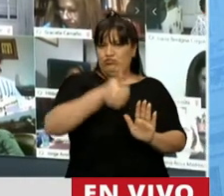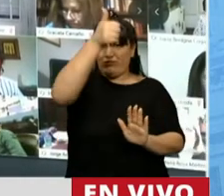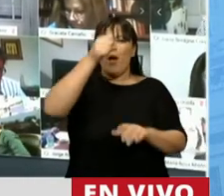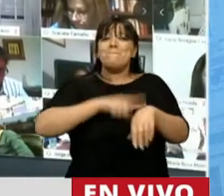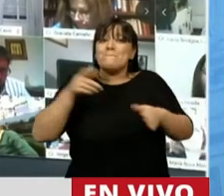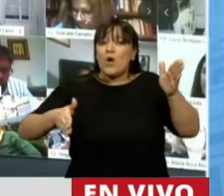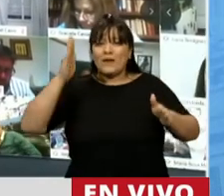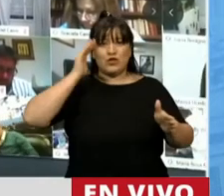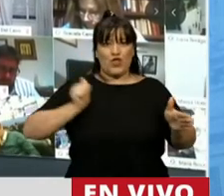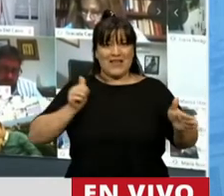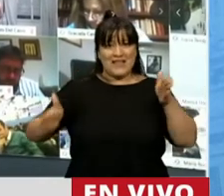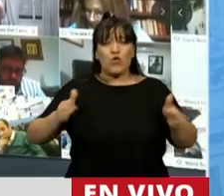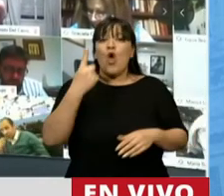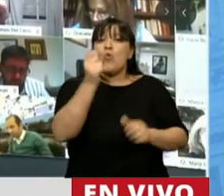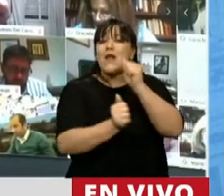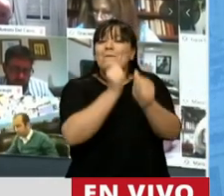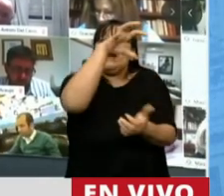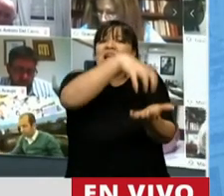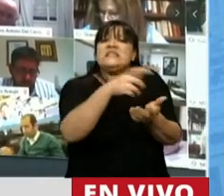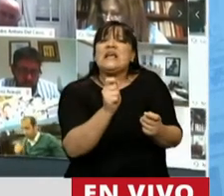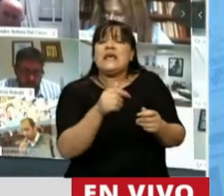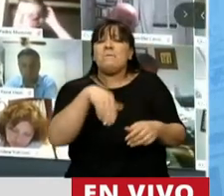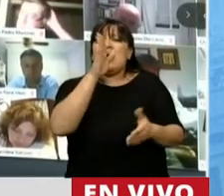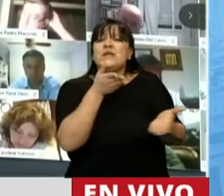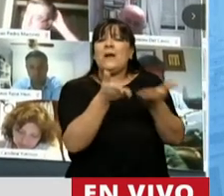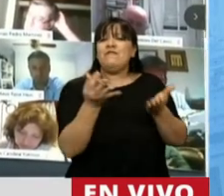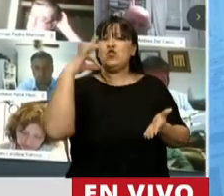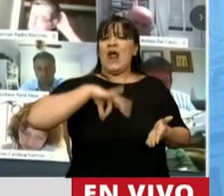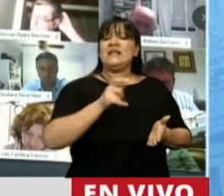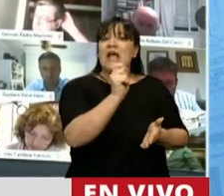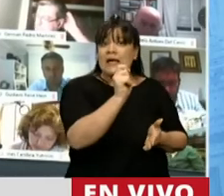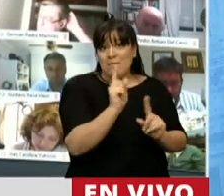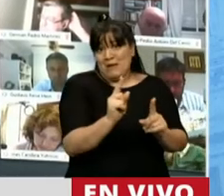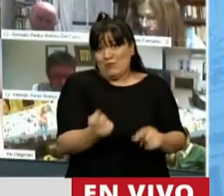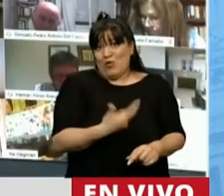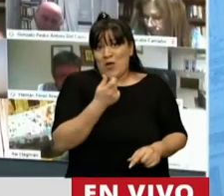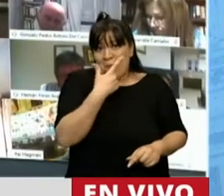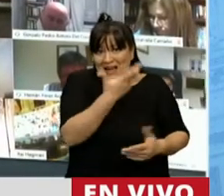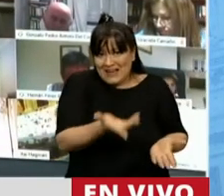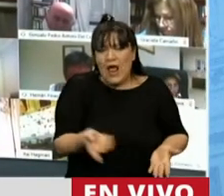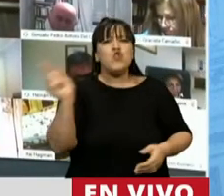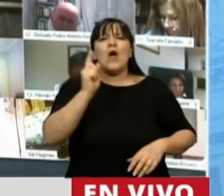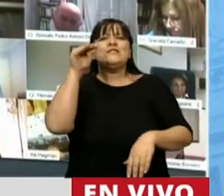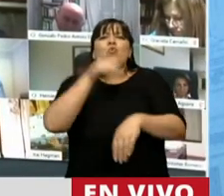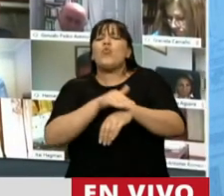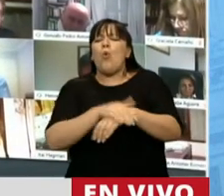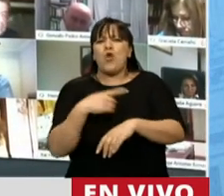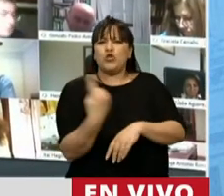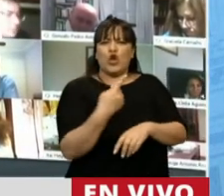cívico-militaria y una de esas empresas es la del actual presidente turista, Mauricio Macri. No es que le echamos la culpa